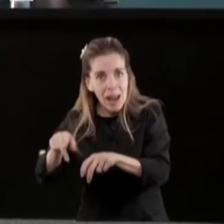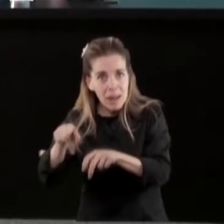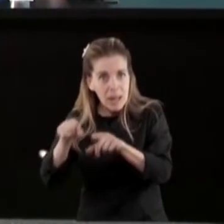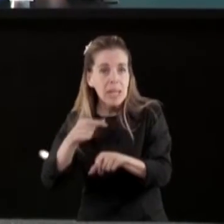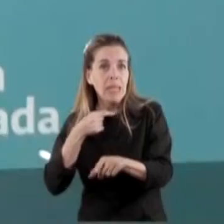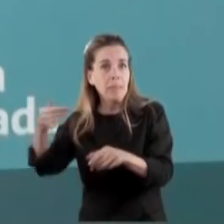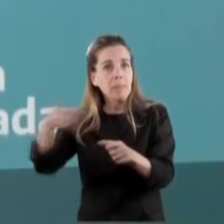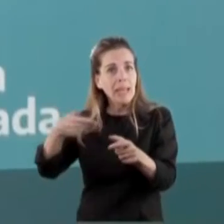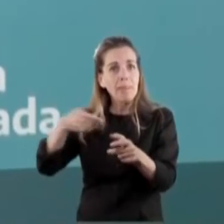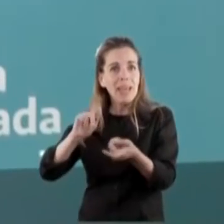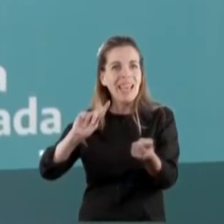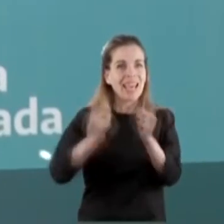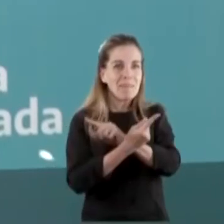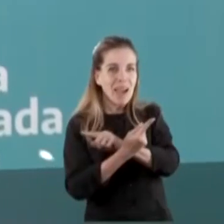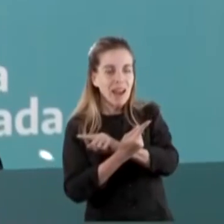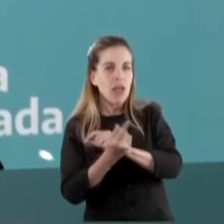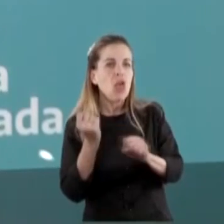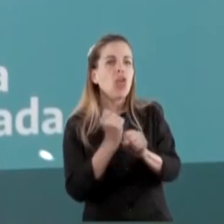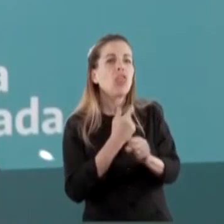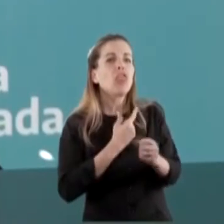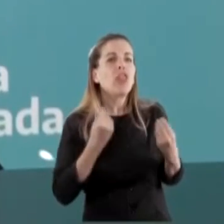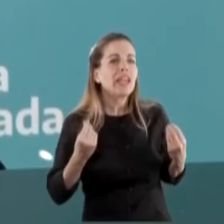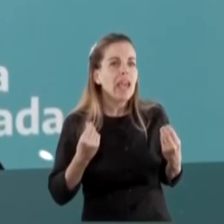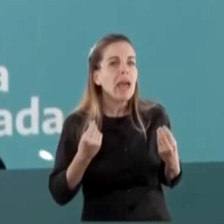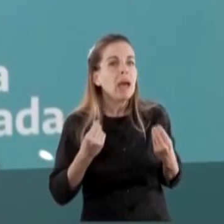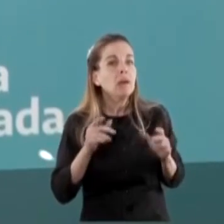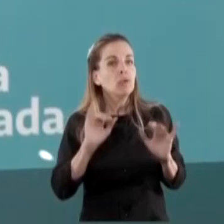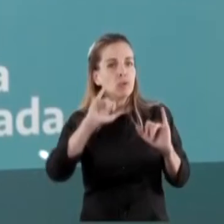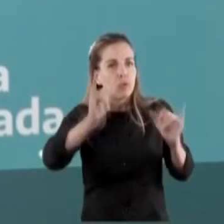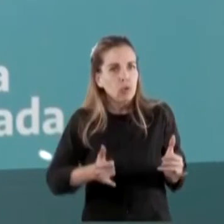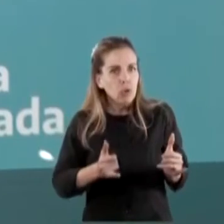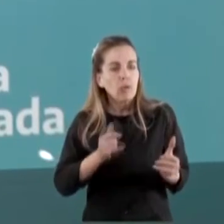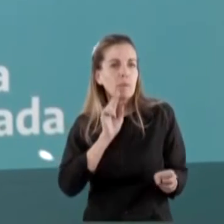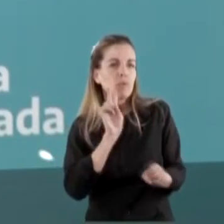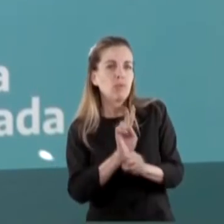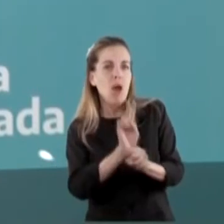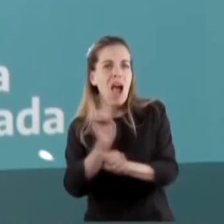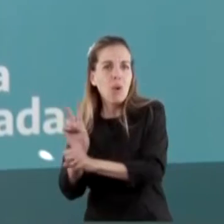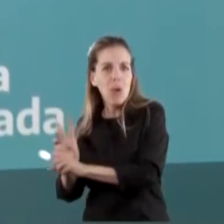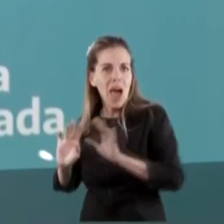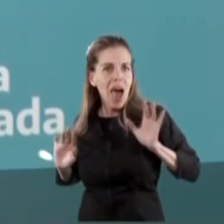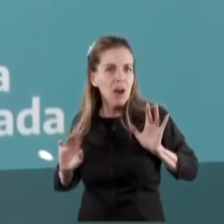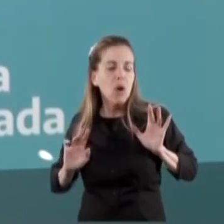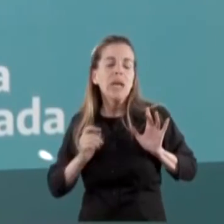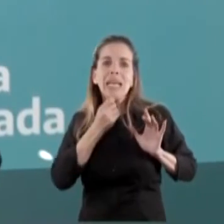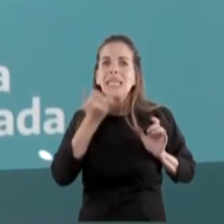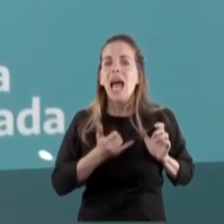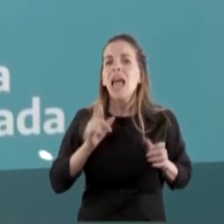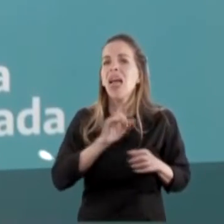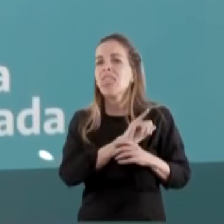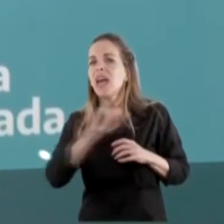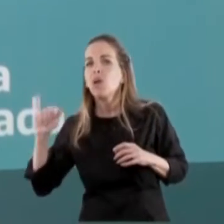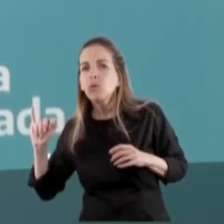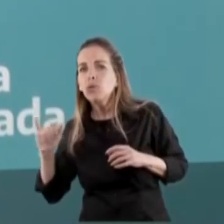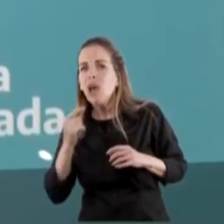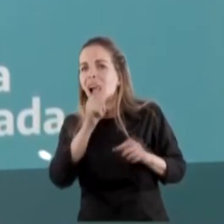gestión. Y lo vamos a hacer, y vamos a cuidarlos, y vamos a ser implacables frente a cada denuncia que